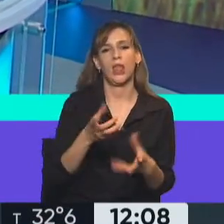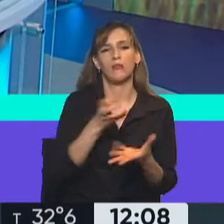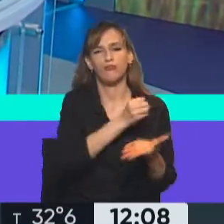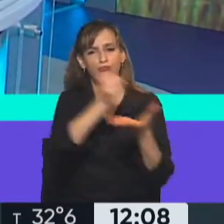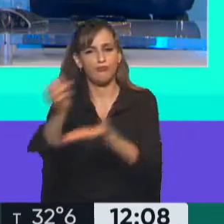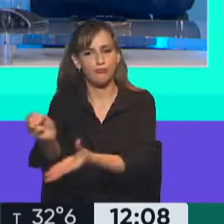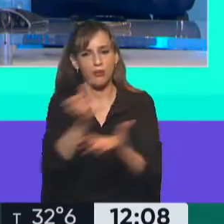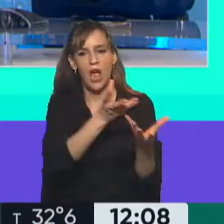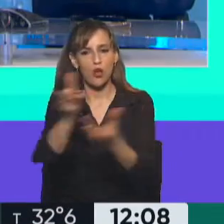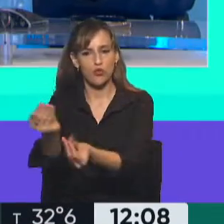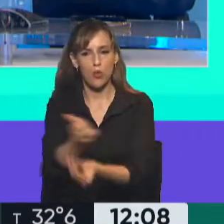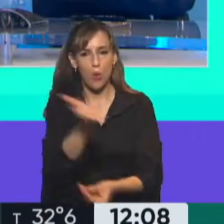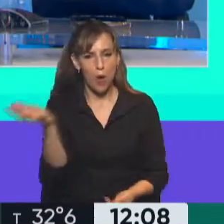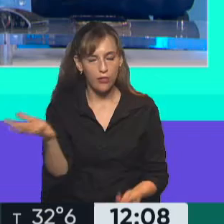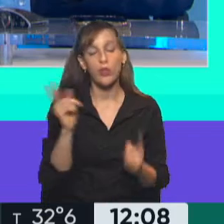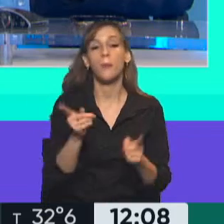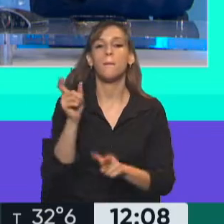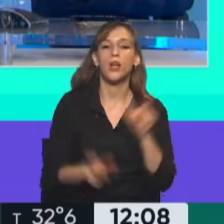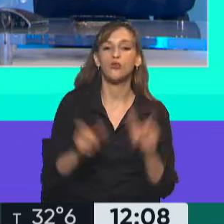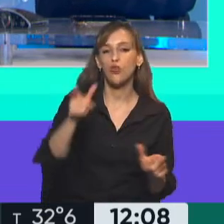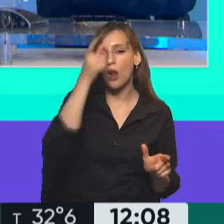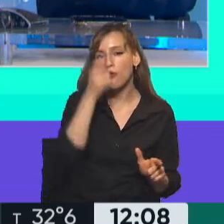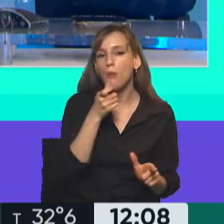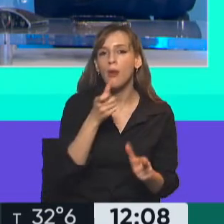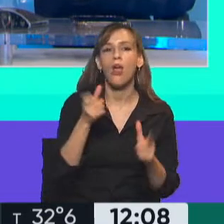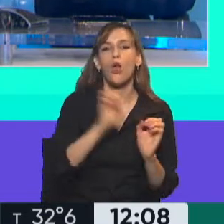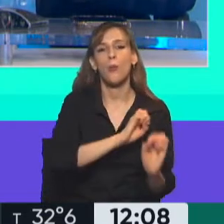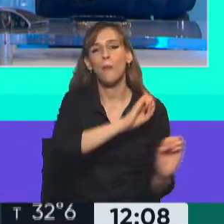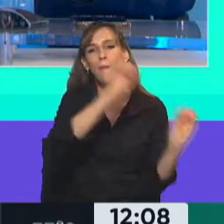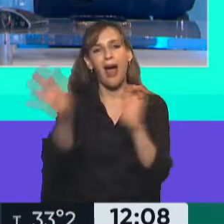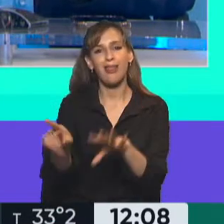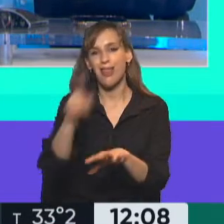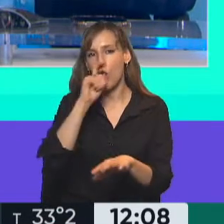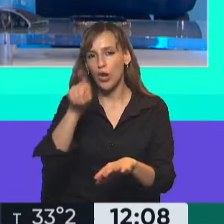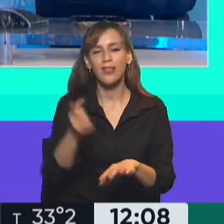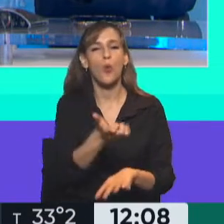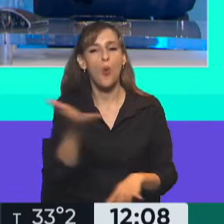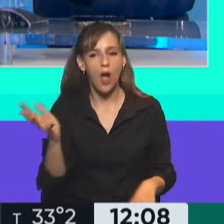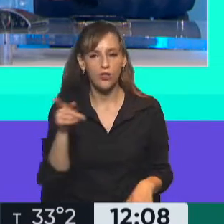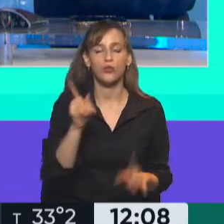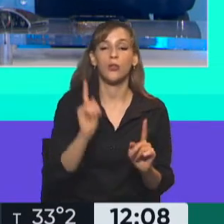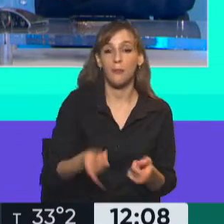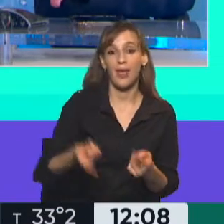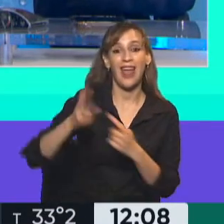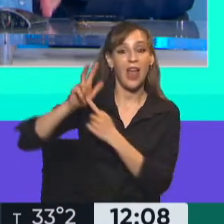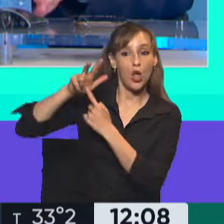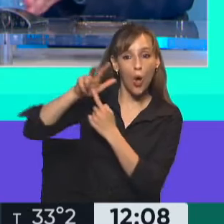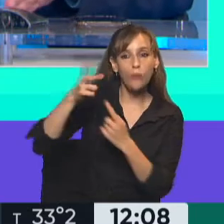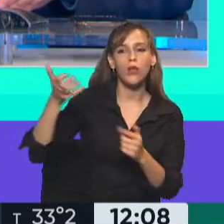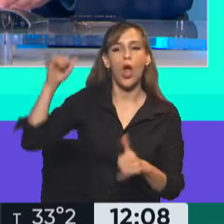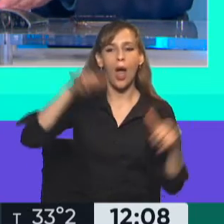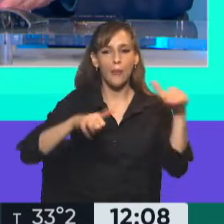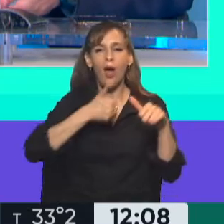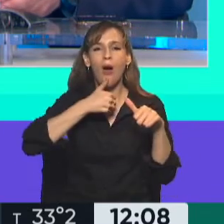cuántos son los brigadistas que envió el Estado Nacional hacia la provincia de Corrientes, helicópteros, aviones hidrantes, todos esos datos